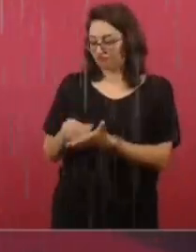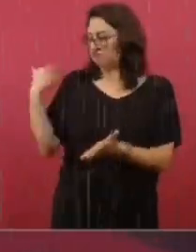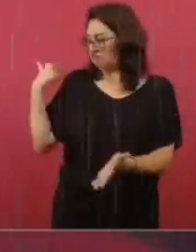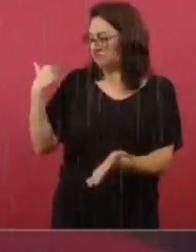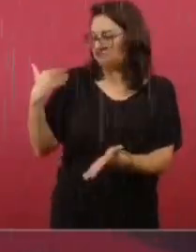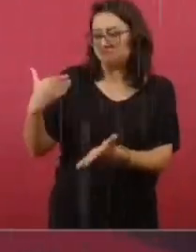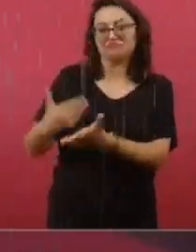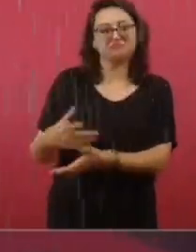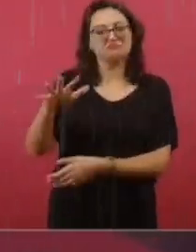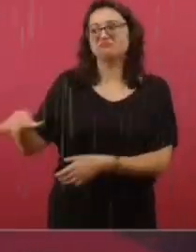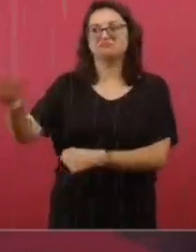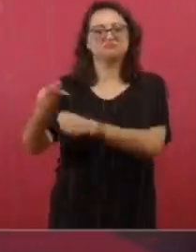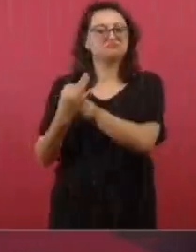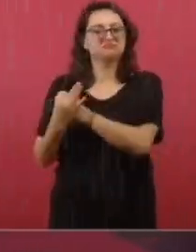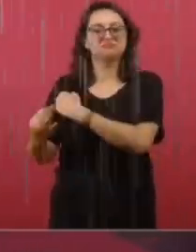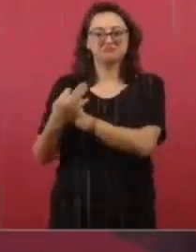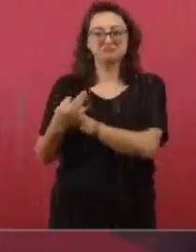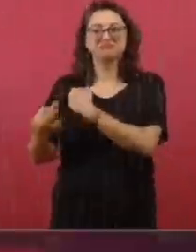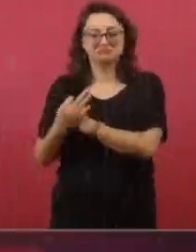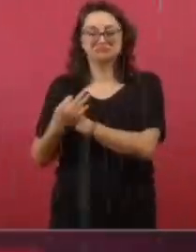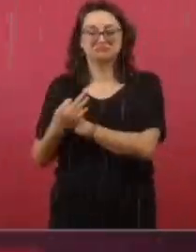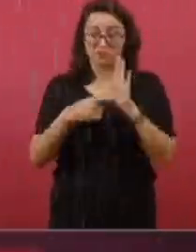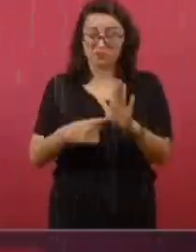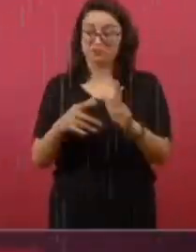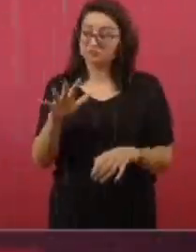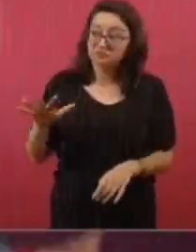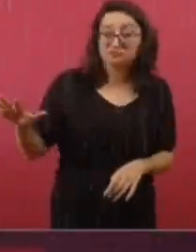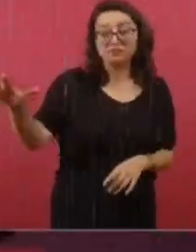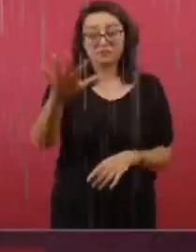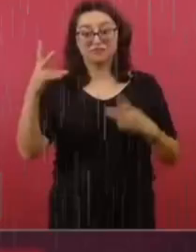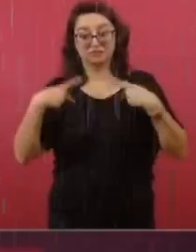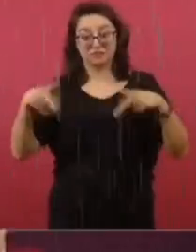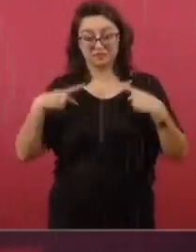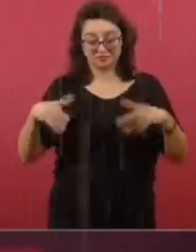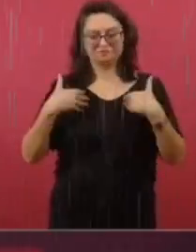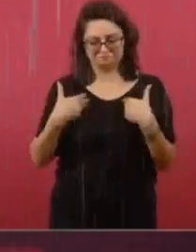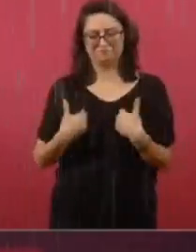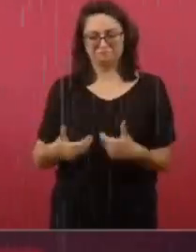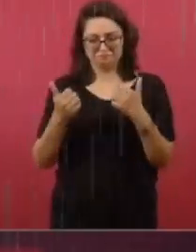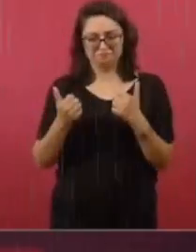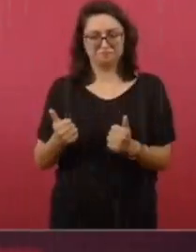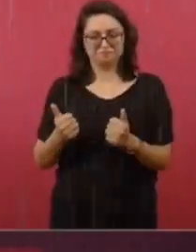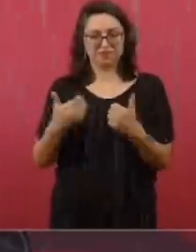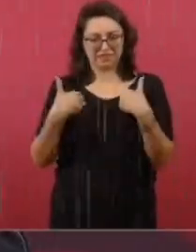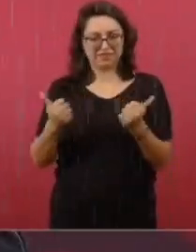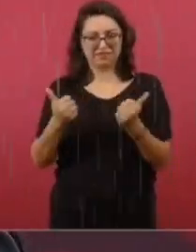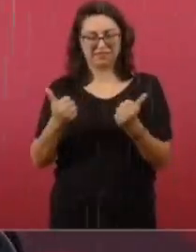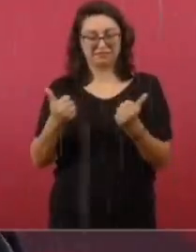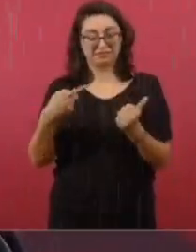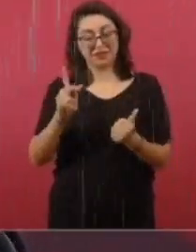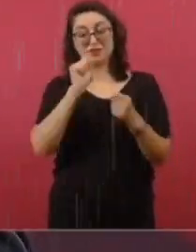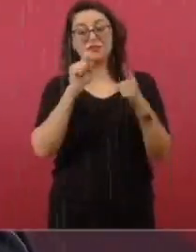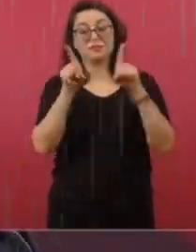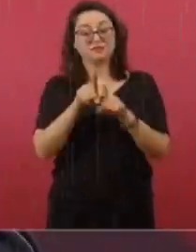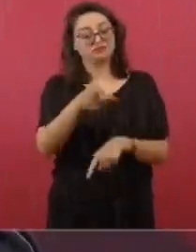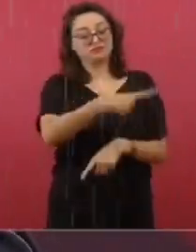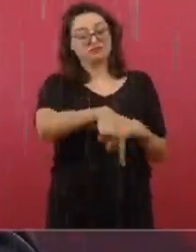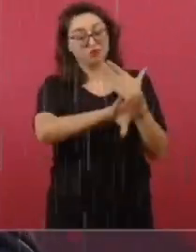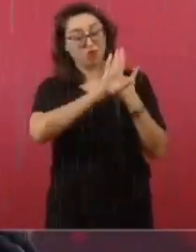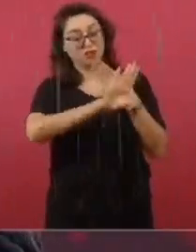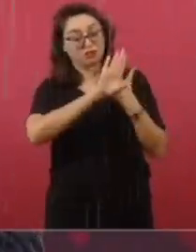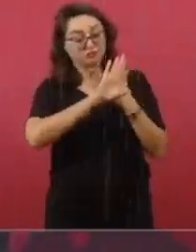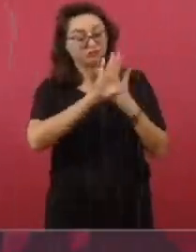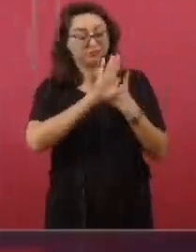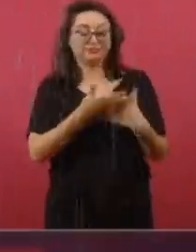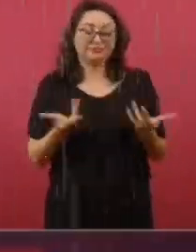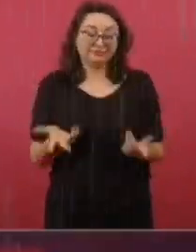para la gente en general, pero también para que tengan tema mis adversarios.